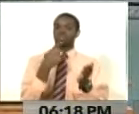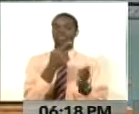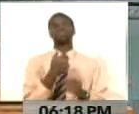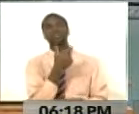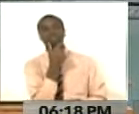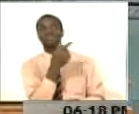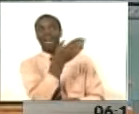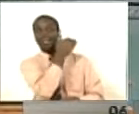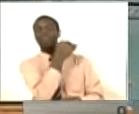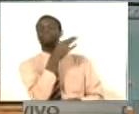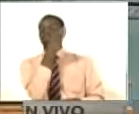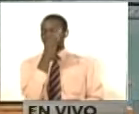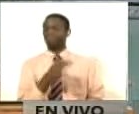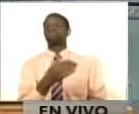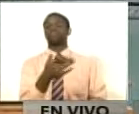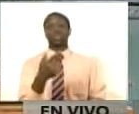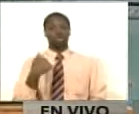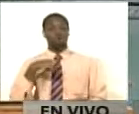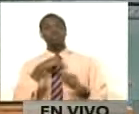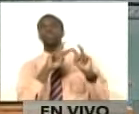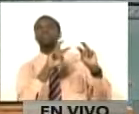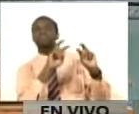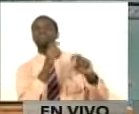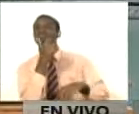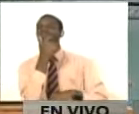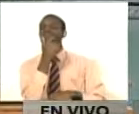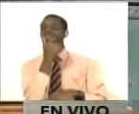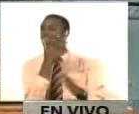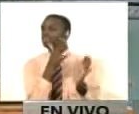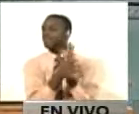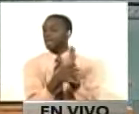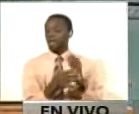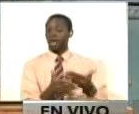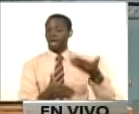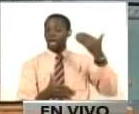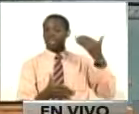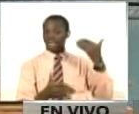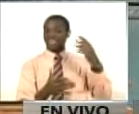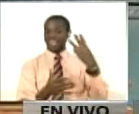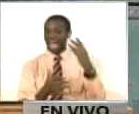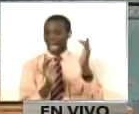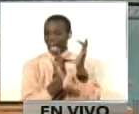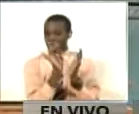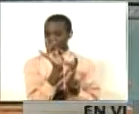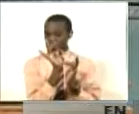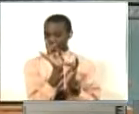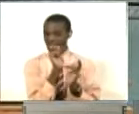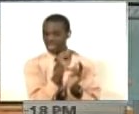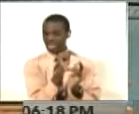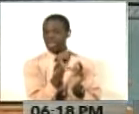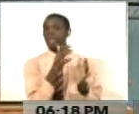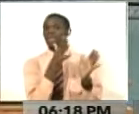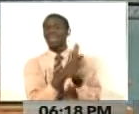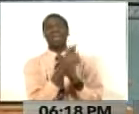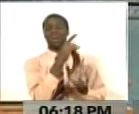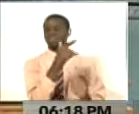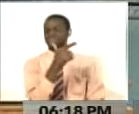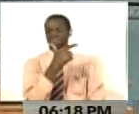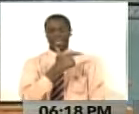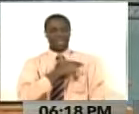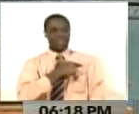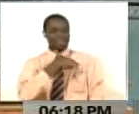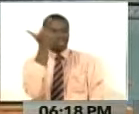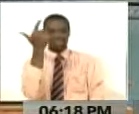sabemos que previo al 3 de abril, cuando se consuma una de las más bochornosas